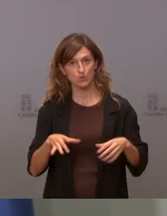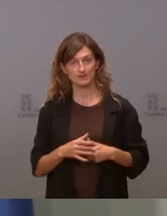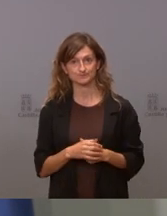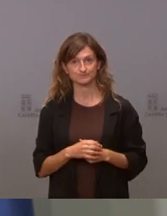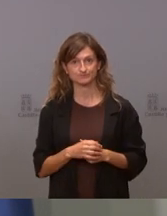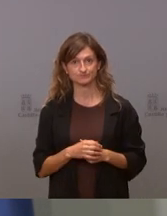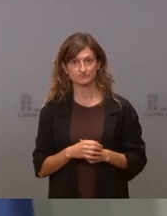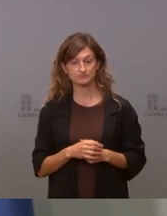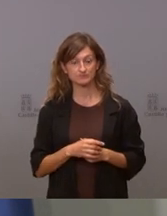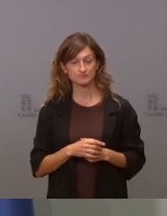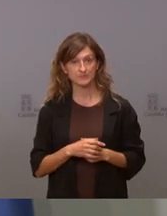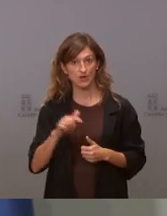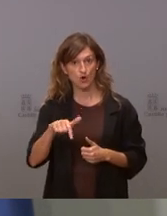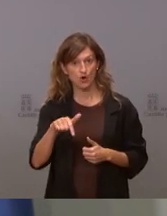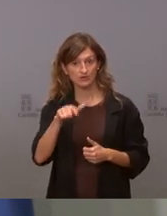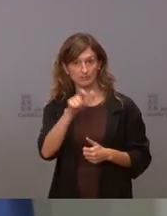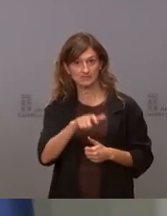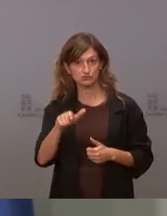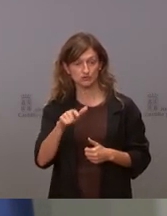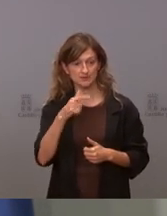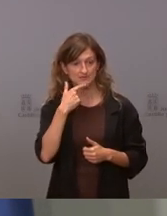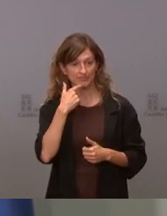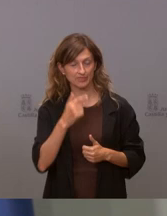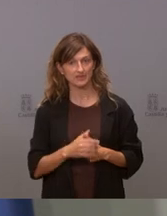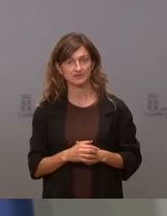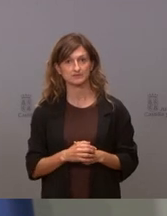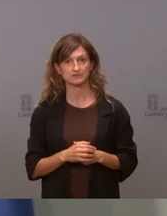hoy hay unos señores que nos dicen unos días